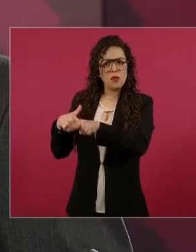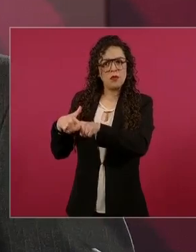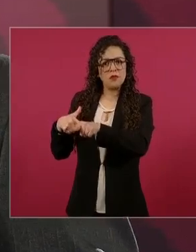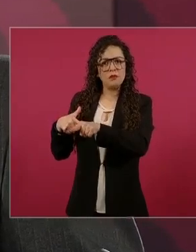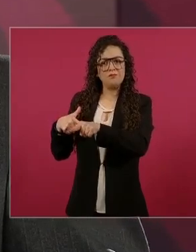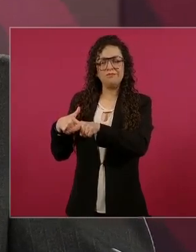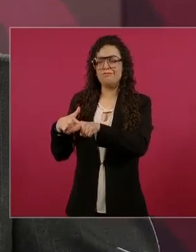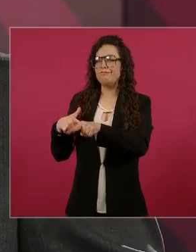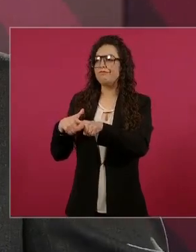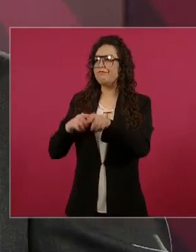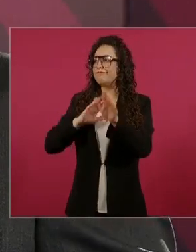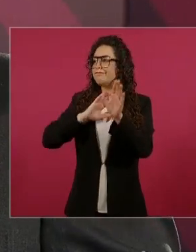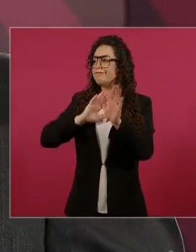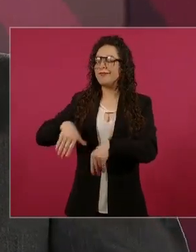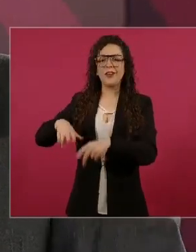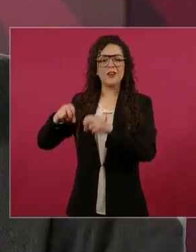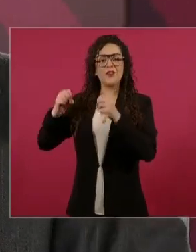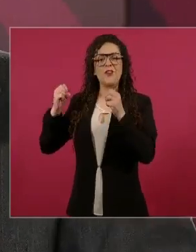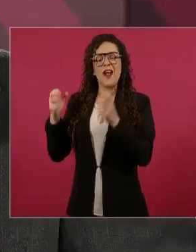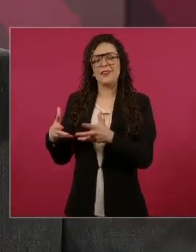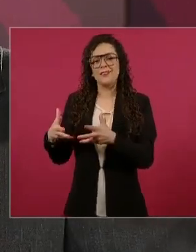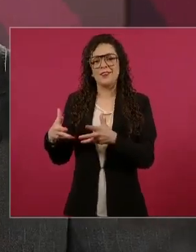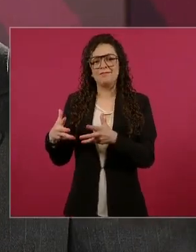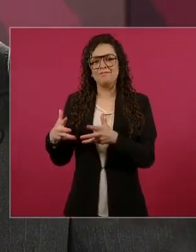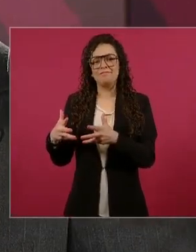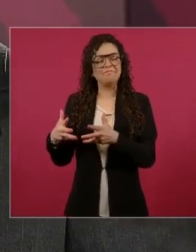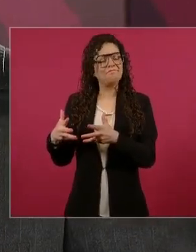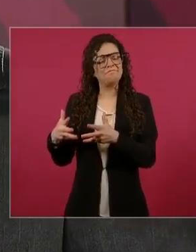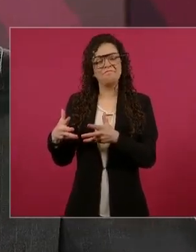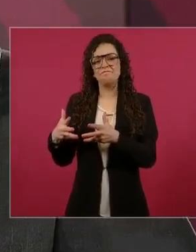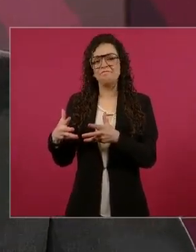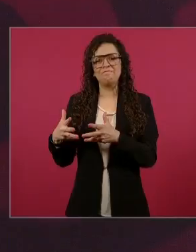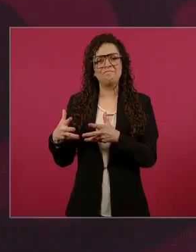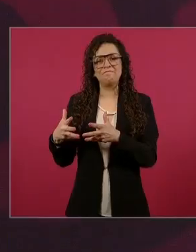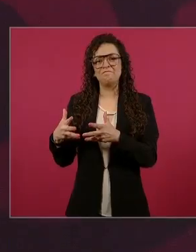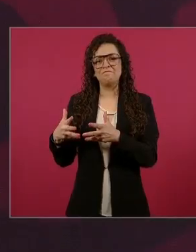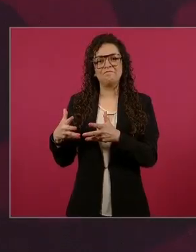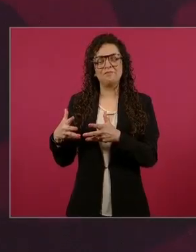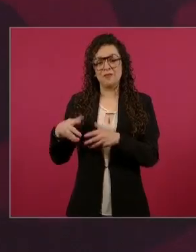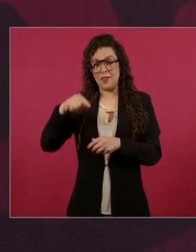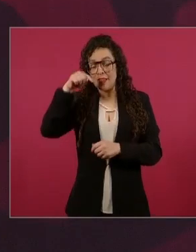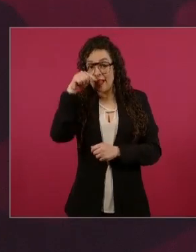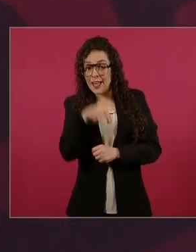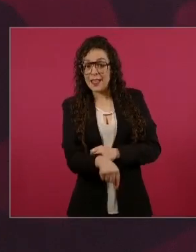el México